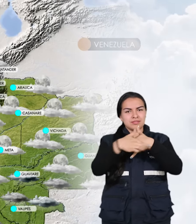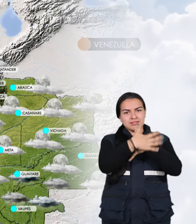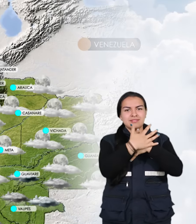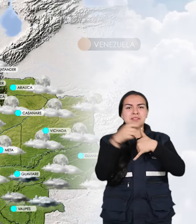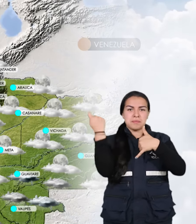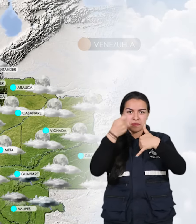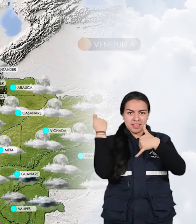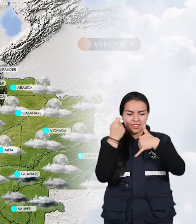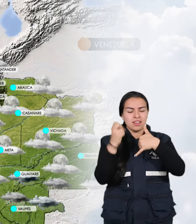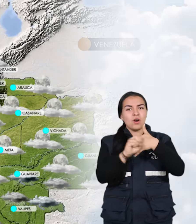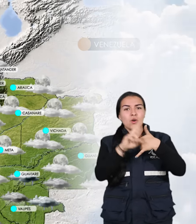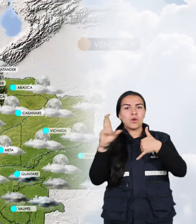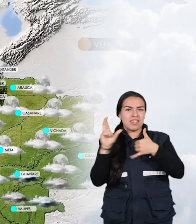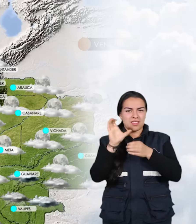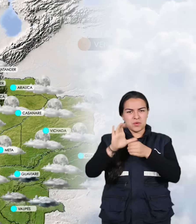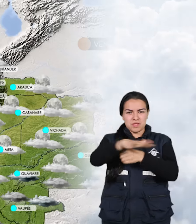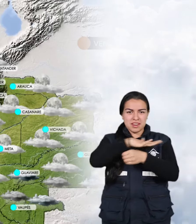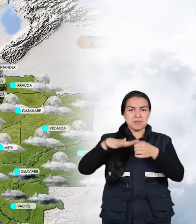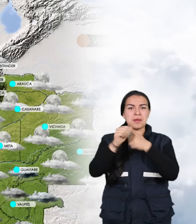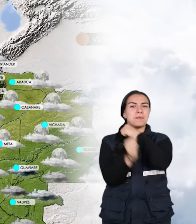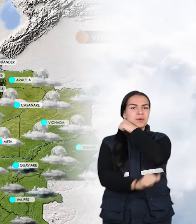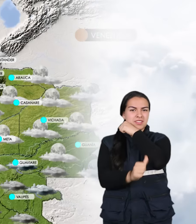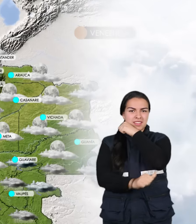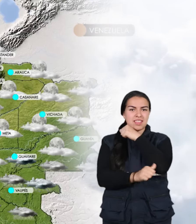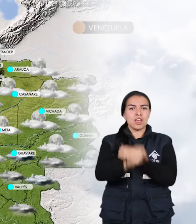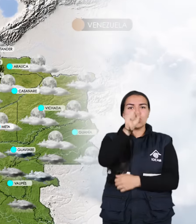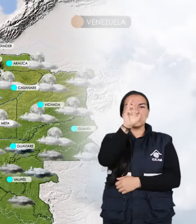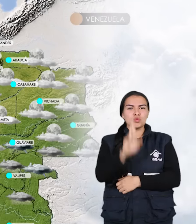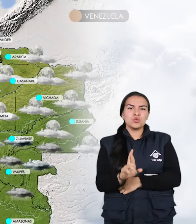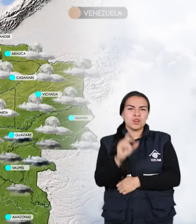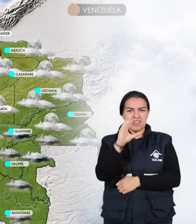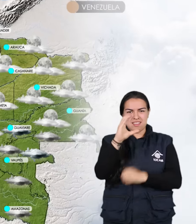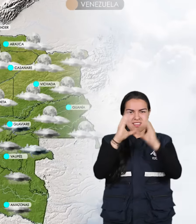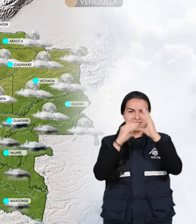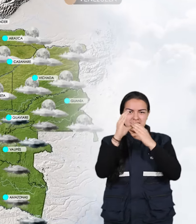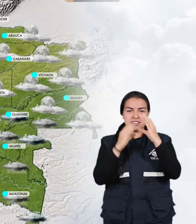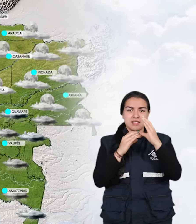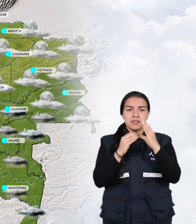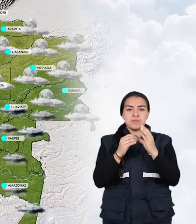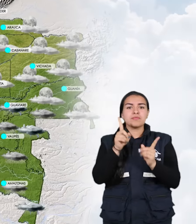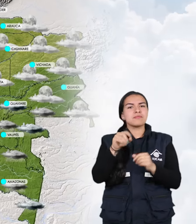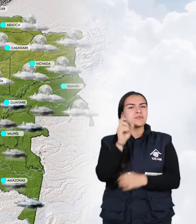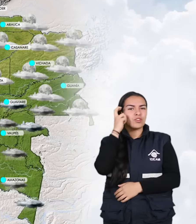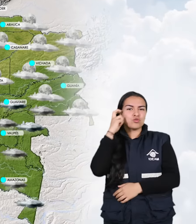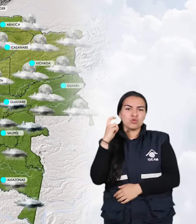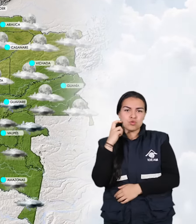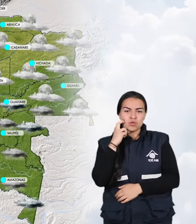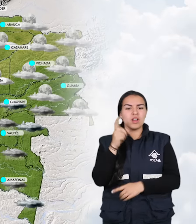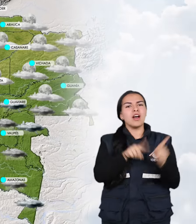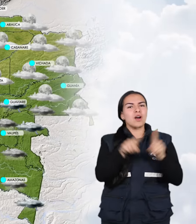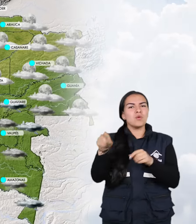oriente de Cundinamarca y Boyacá, sur de Casanare, sectores del centro de Chocó, algunas zonas del sur de